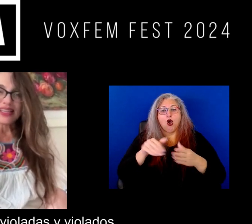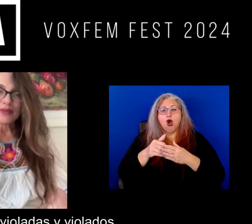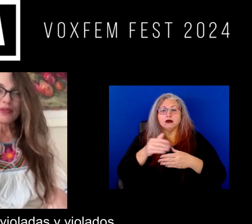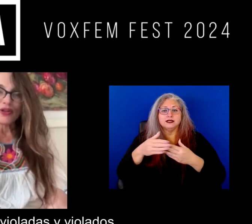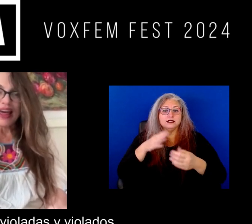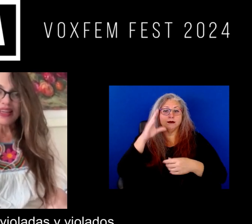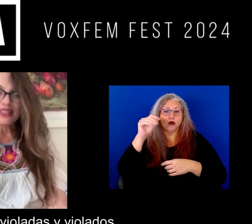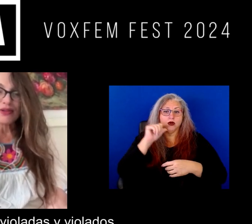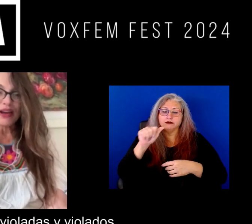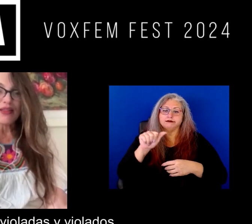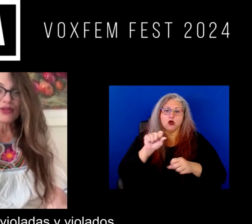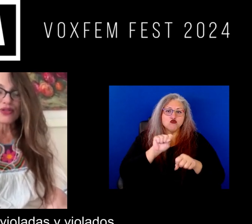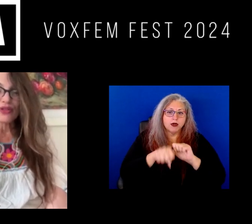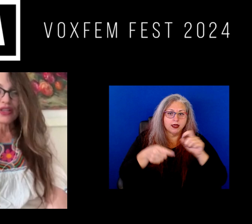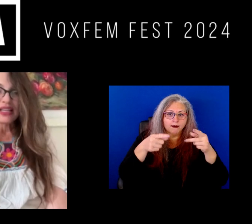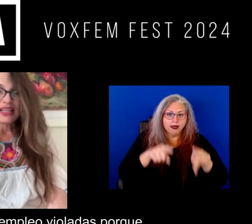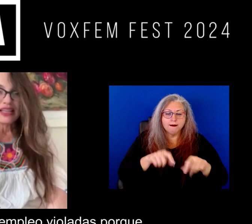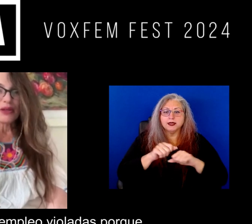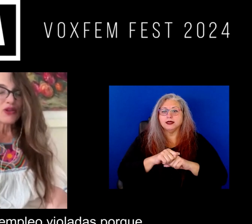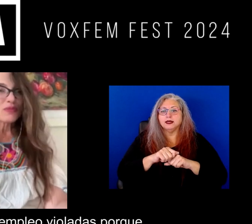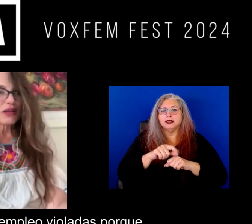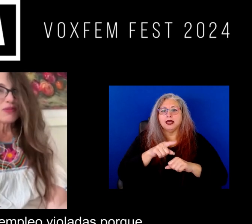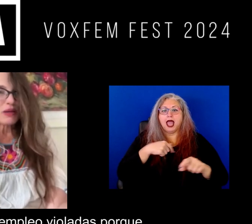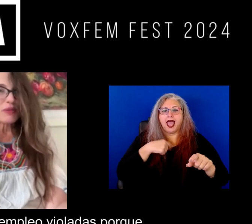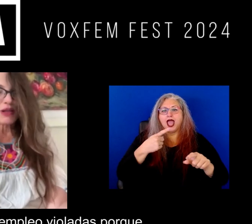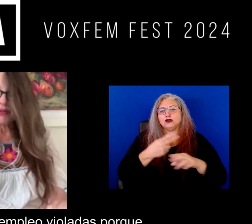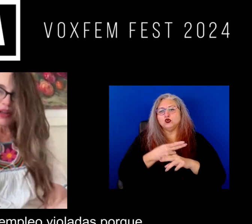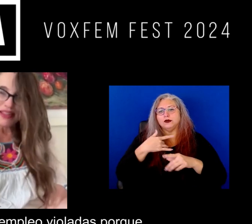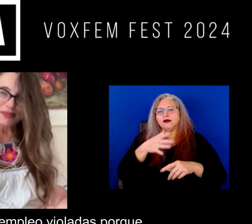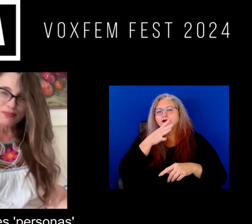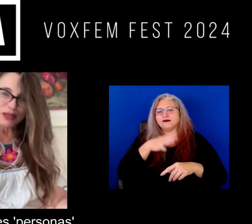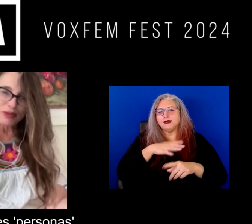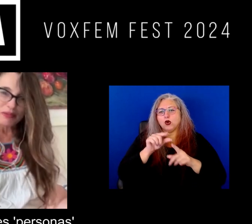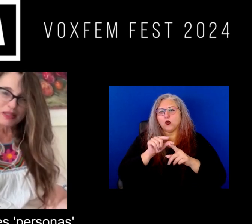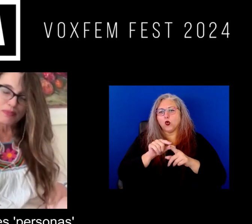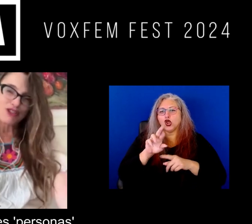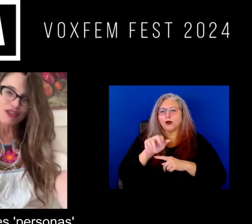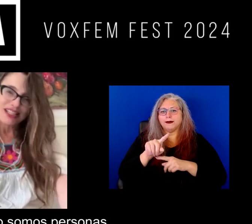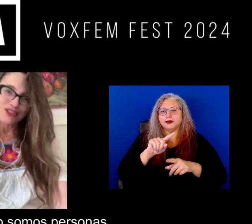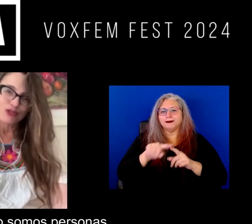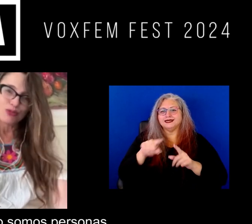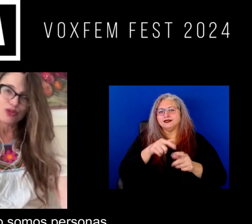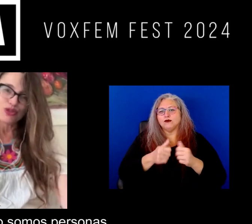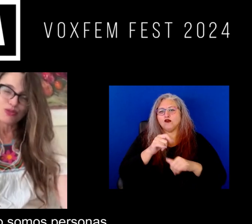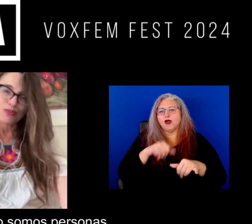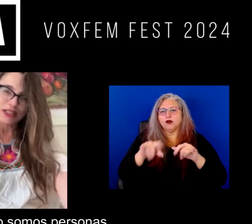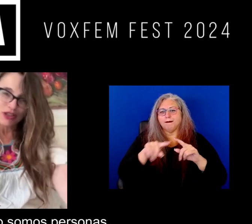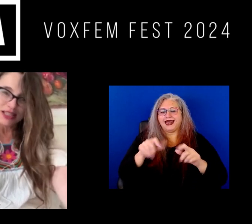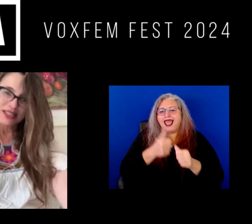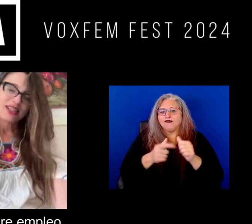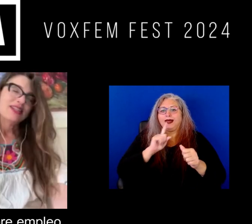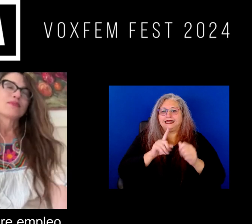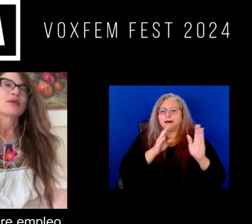a ser violadas y violados ¿no? bueno yo siempre empleo violadas porque para mí es personas ¿no? todo el mundo somos